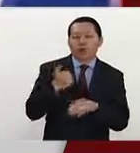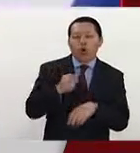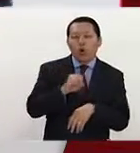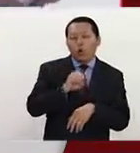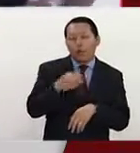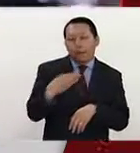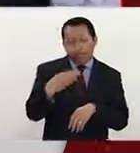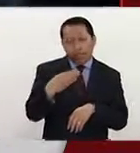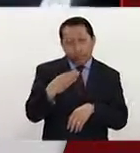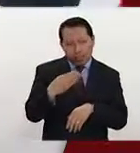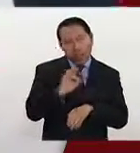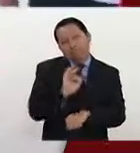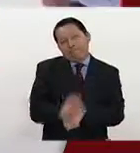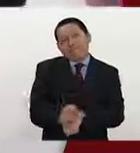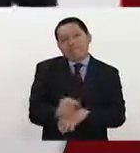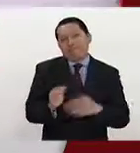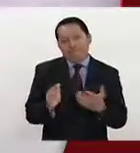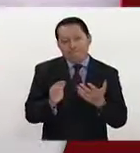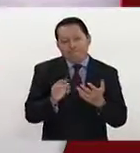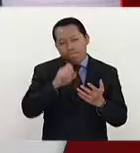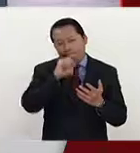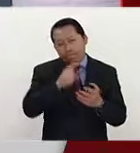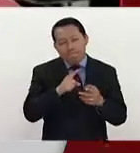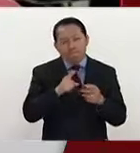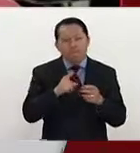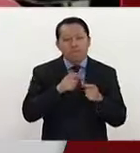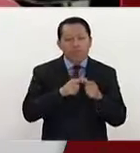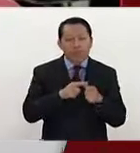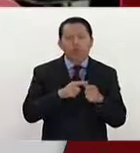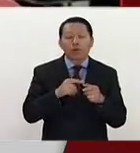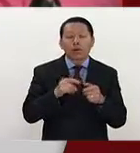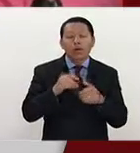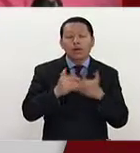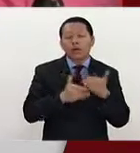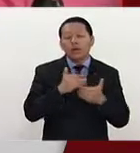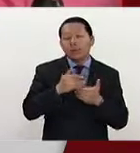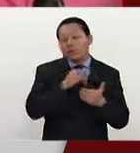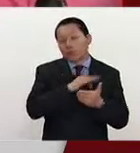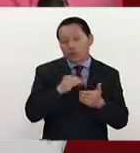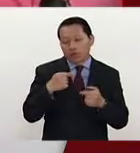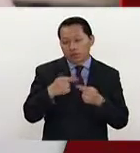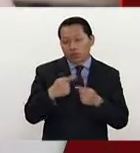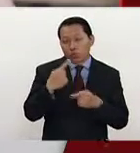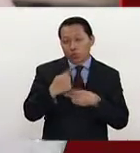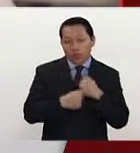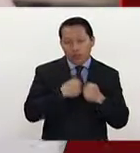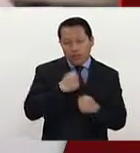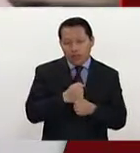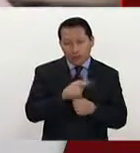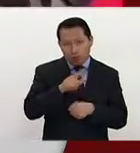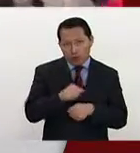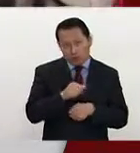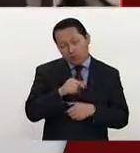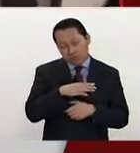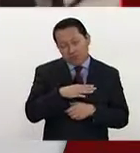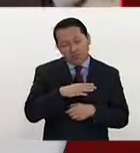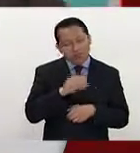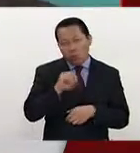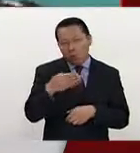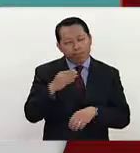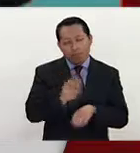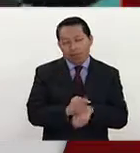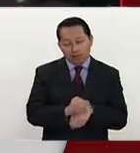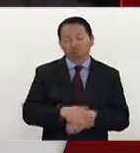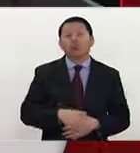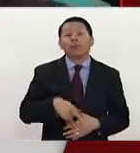de Barack Obama. Podríamos todavía indicarlo un año después de la presidencia de Obama. Sin embargo, pues también hay